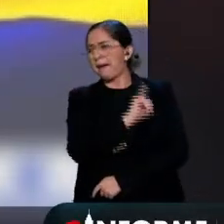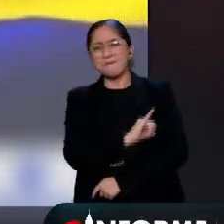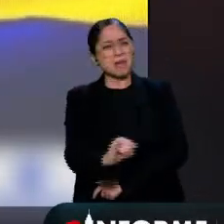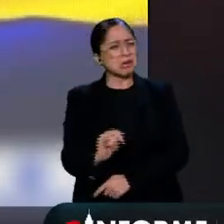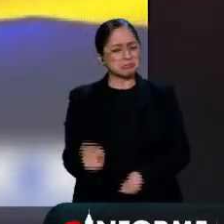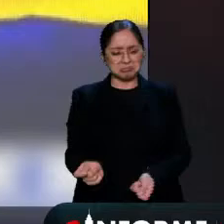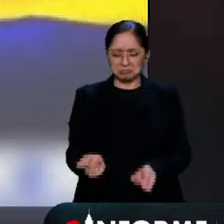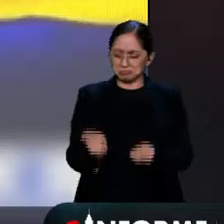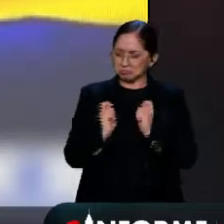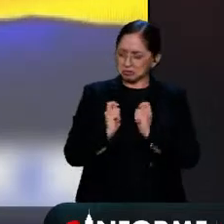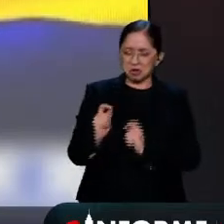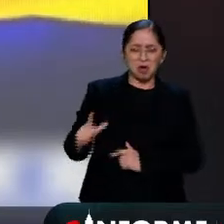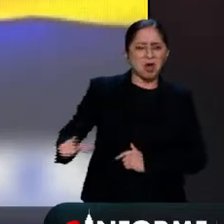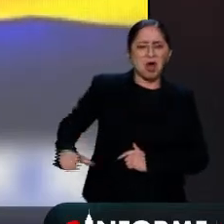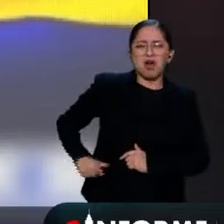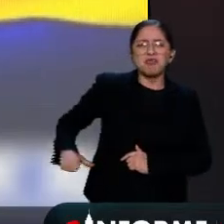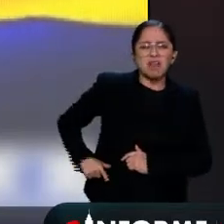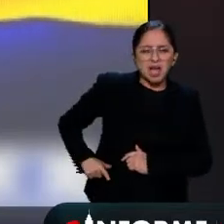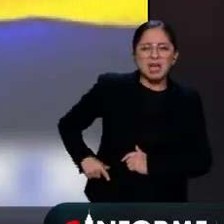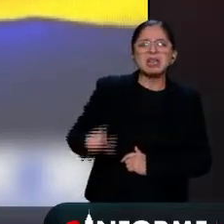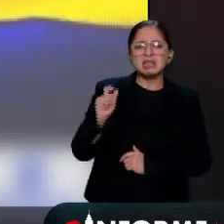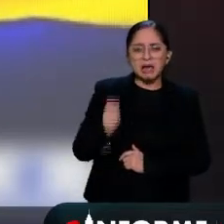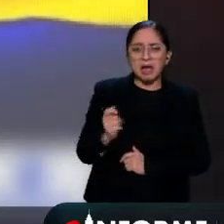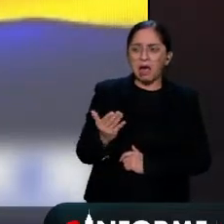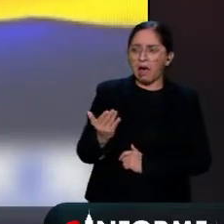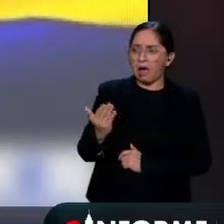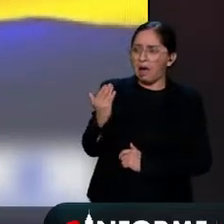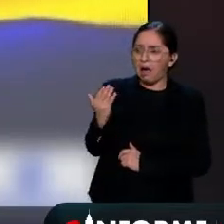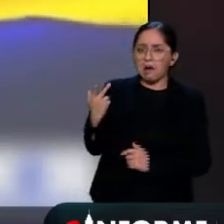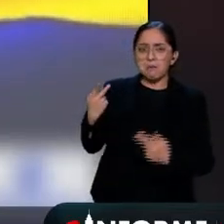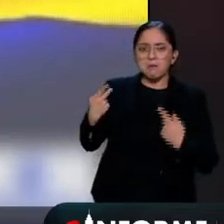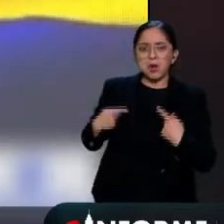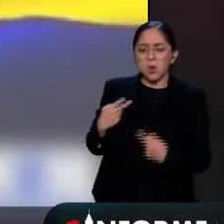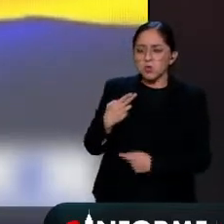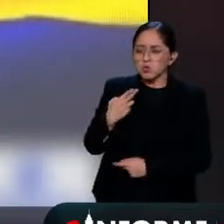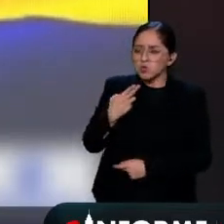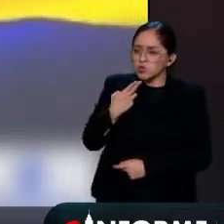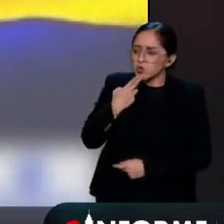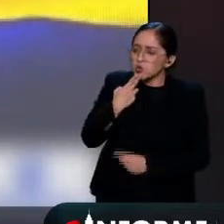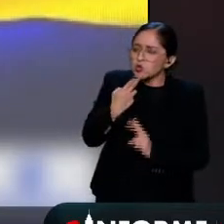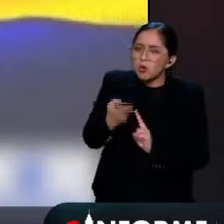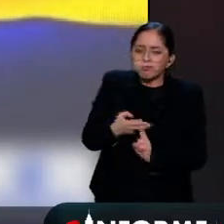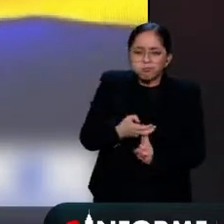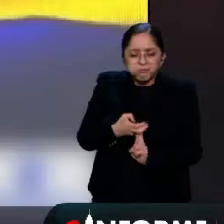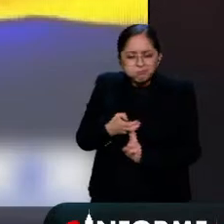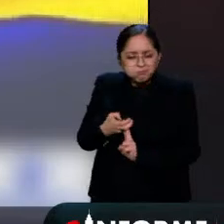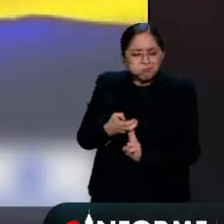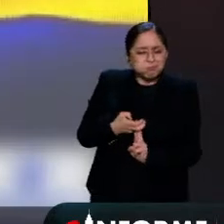Contra los que no querían soltar el poder. Pero lo logramos.